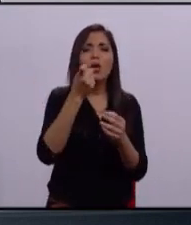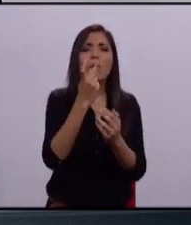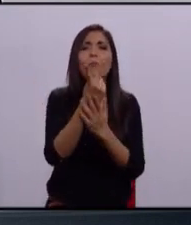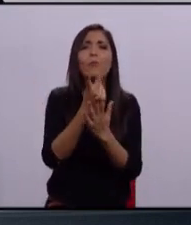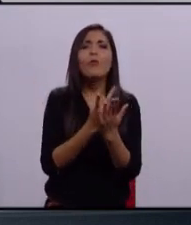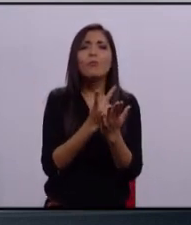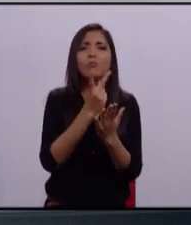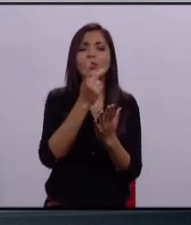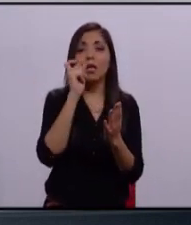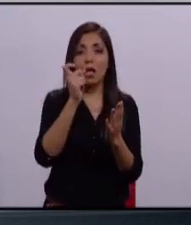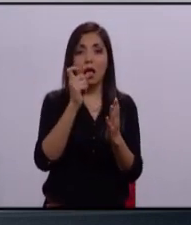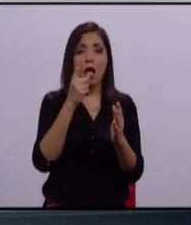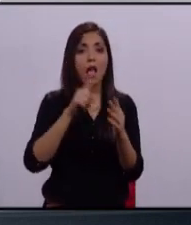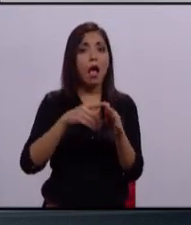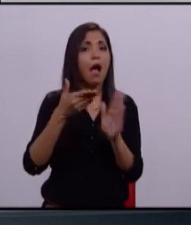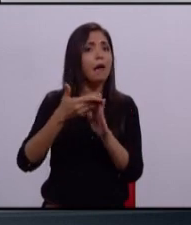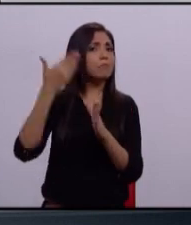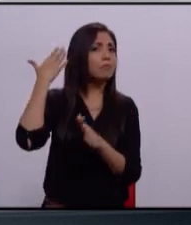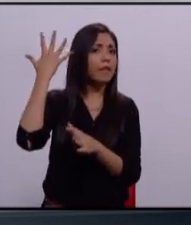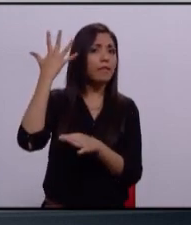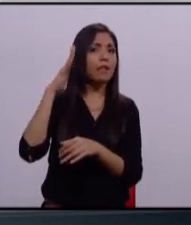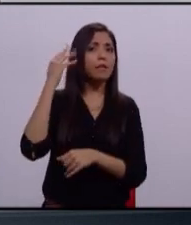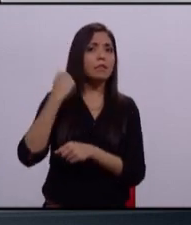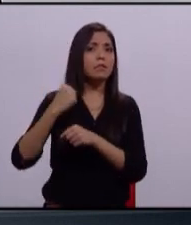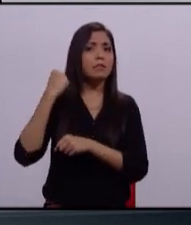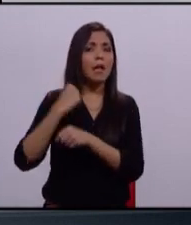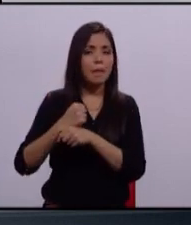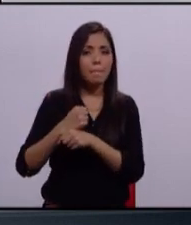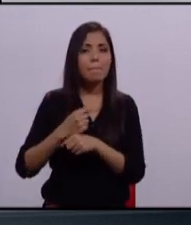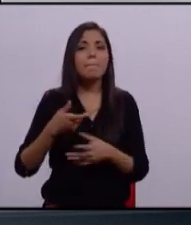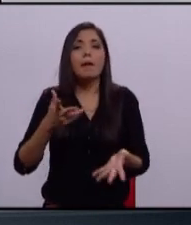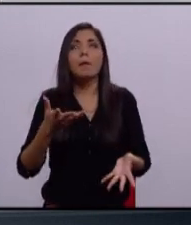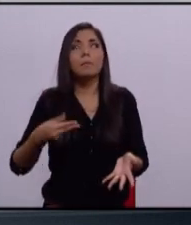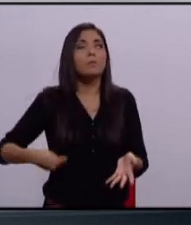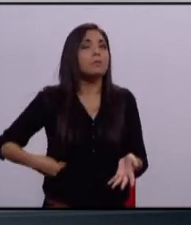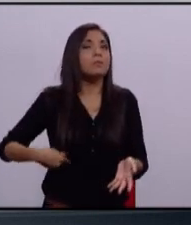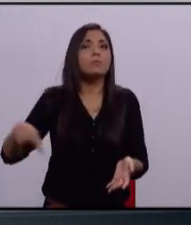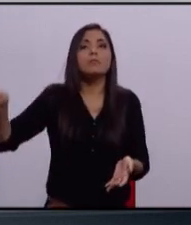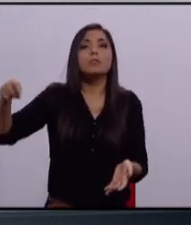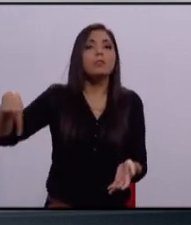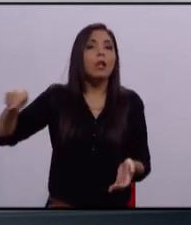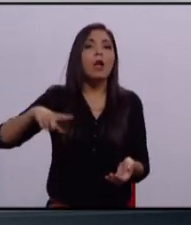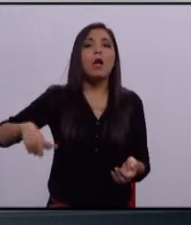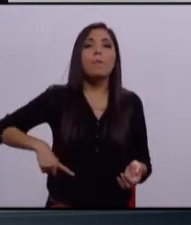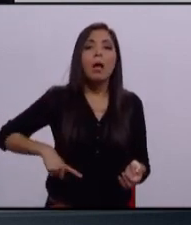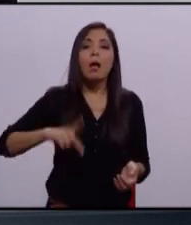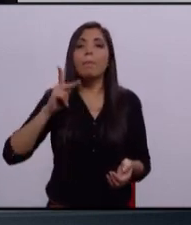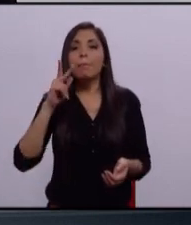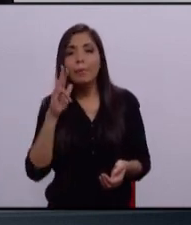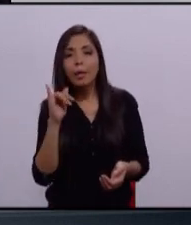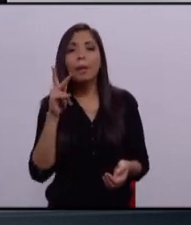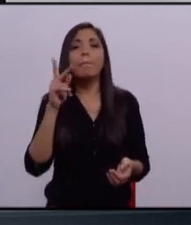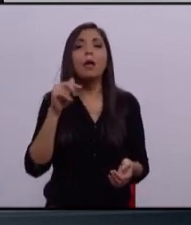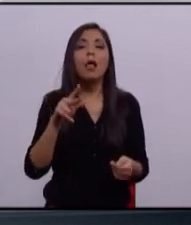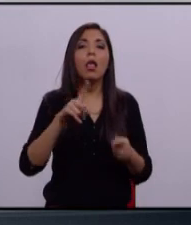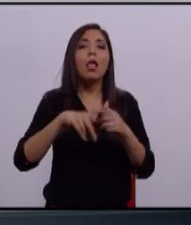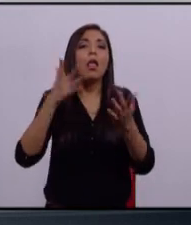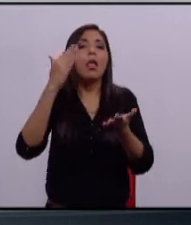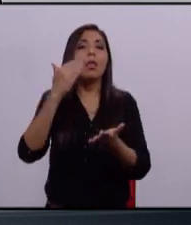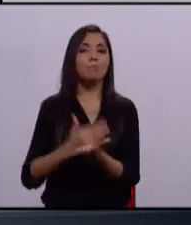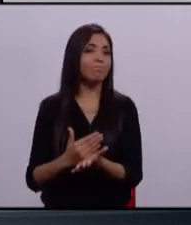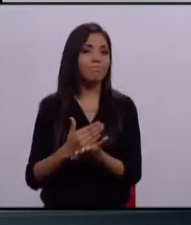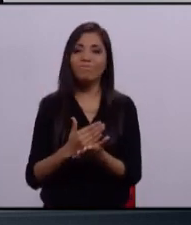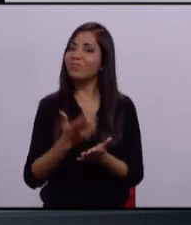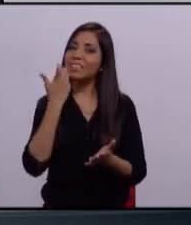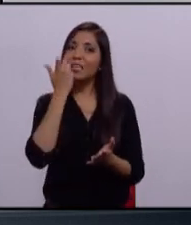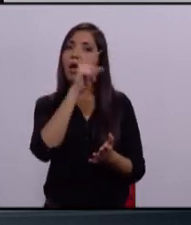en la década pasada, pero, pues, por culpa de estos gobiernos corruptos del PRI y del PAN, se detuvo. Lo vamos a